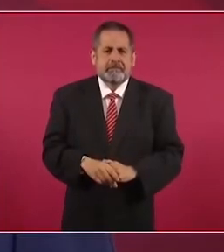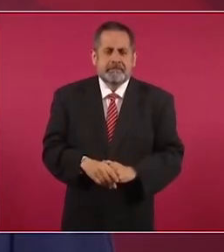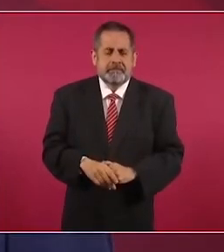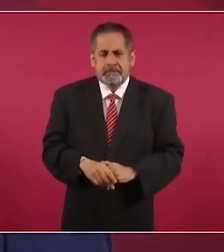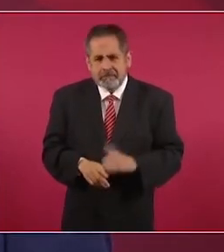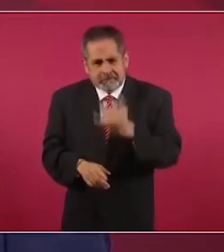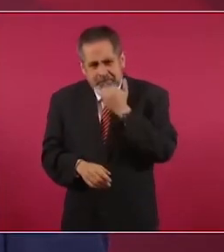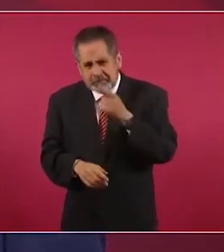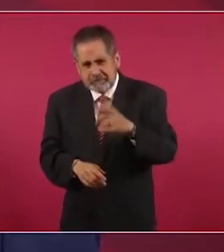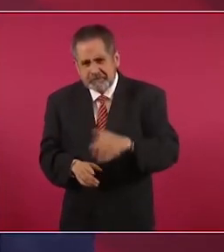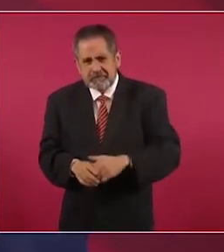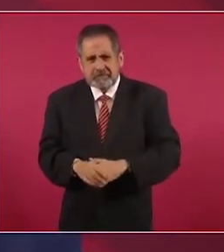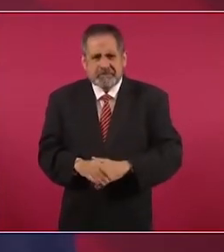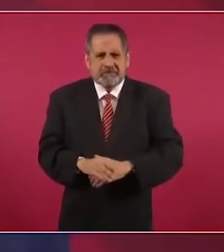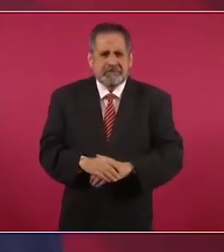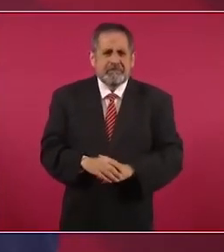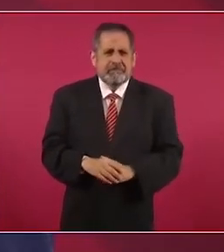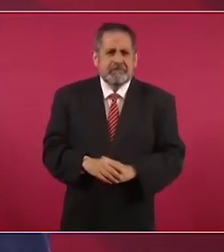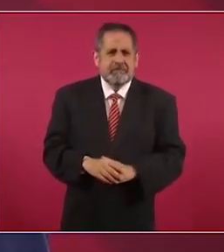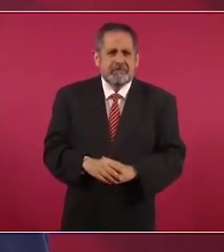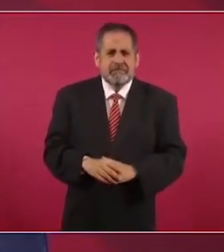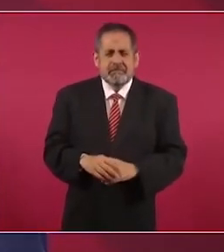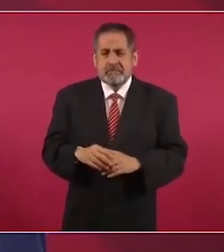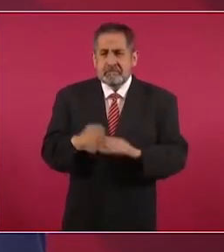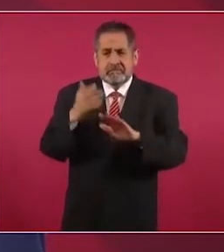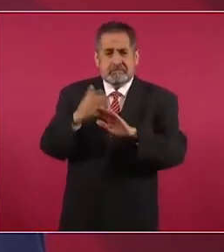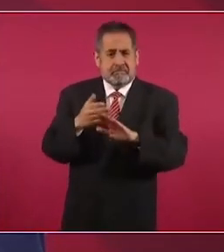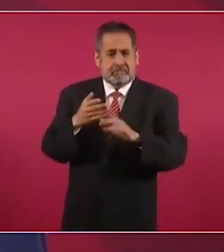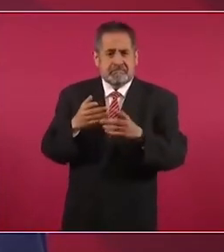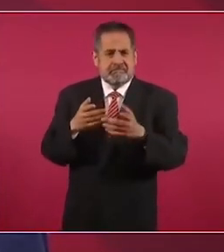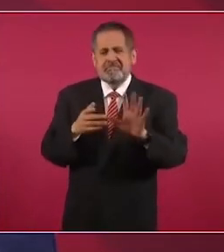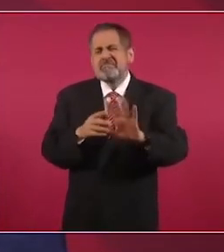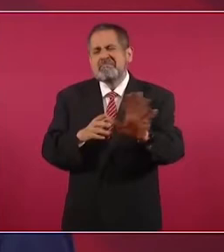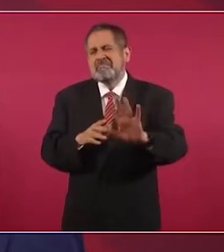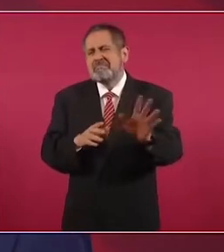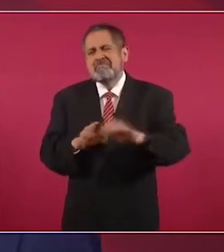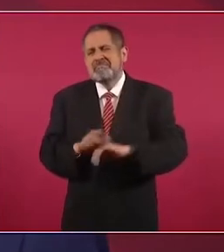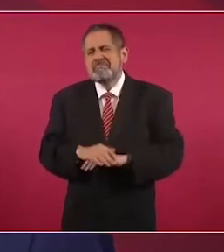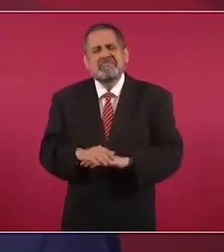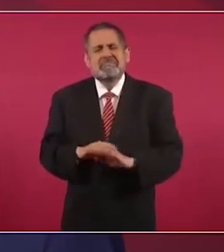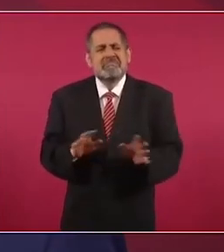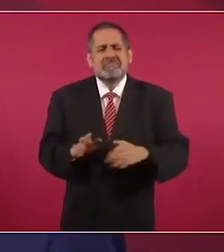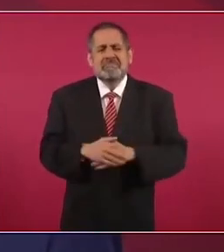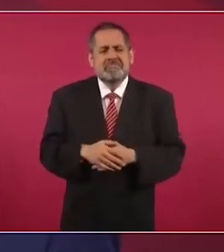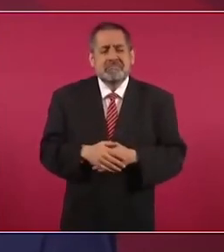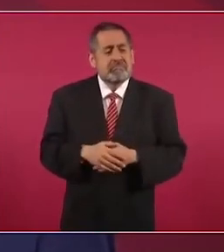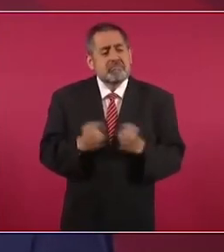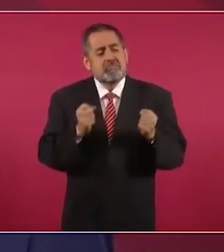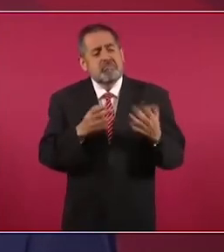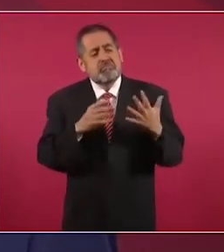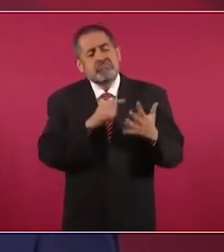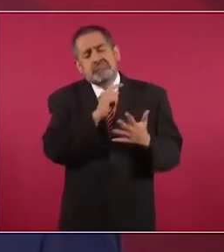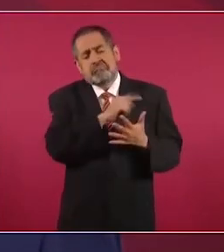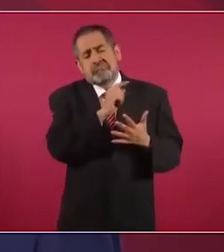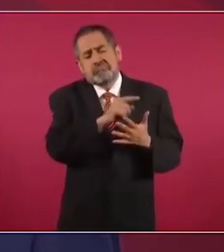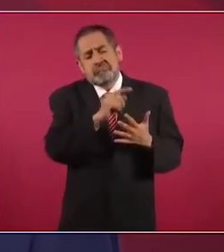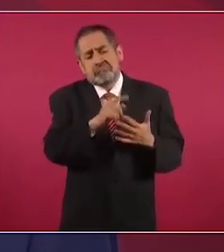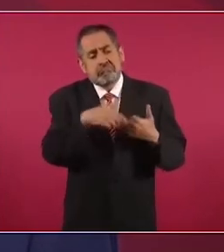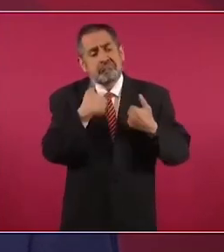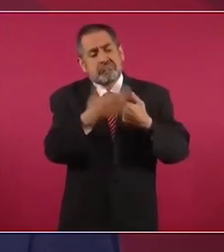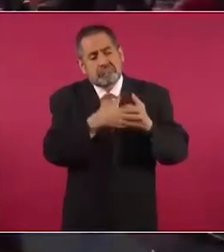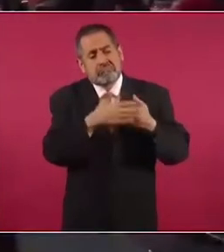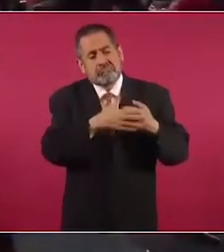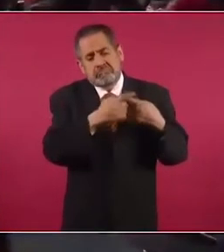¿Mande? No, no, no, no, no, no, para nada. Es que son varios y los que vienen.